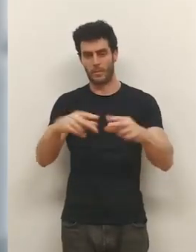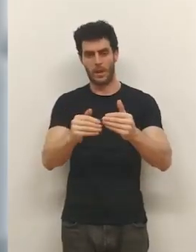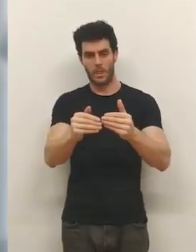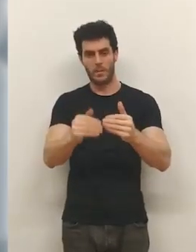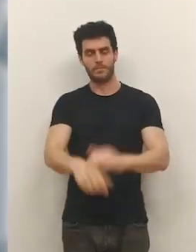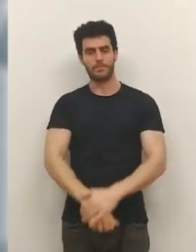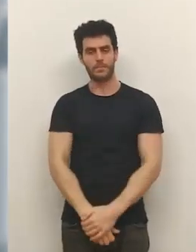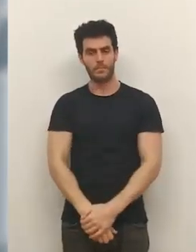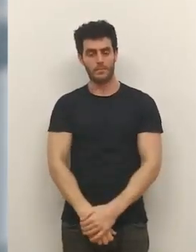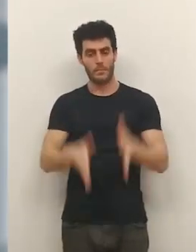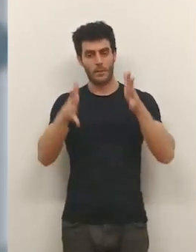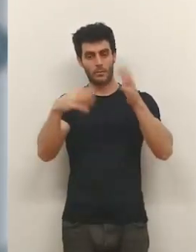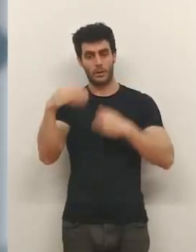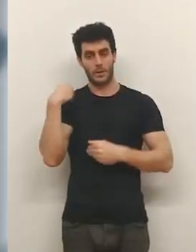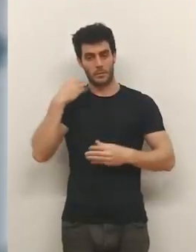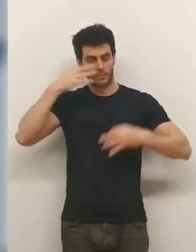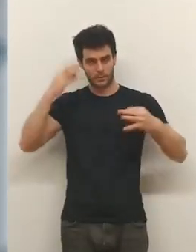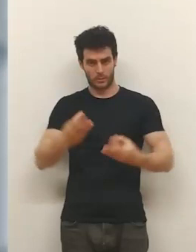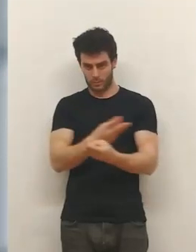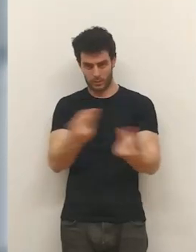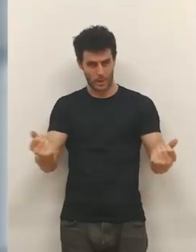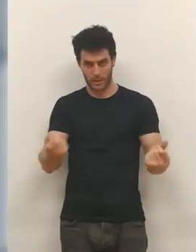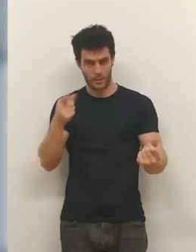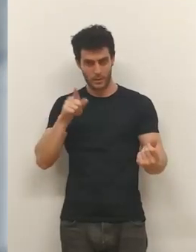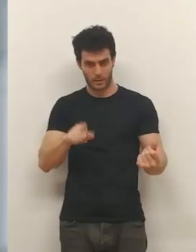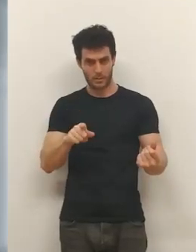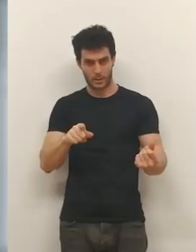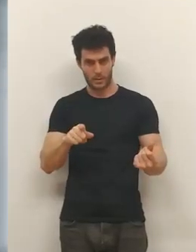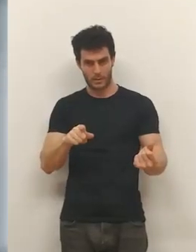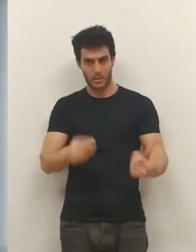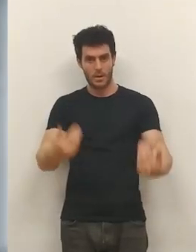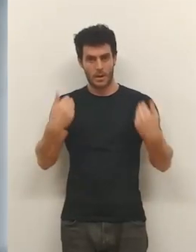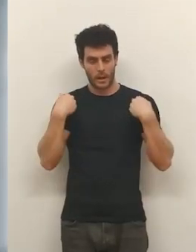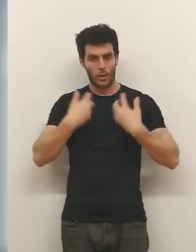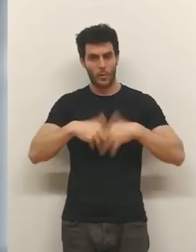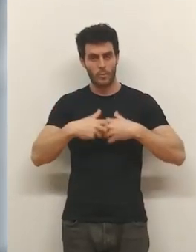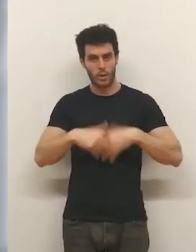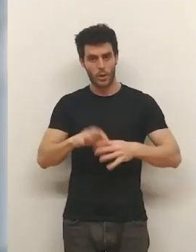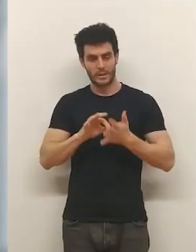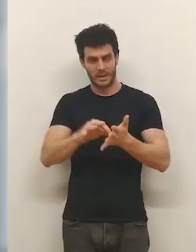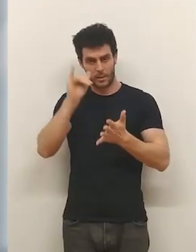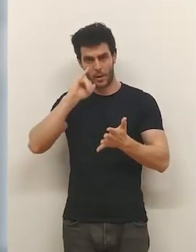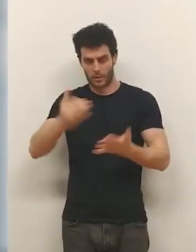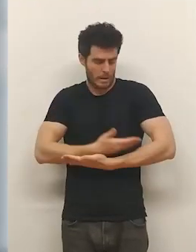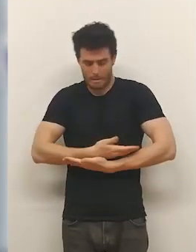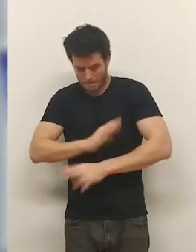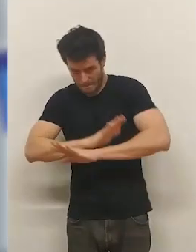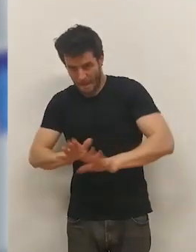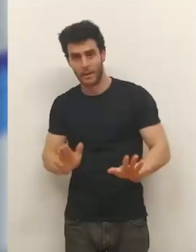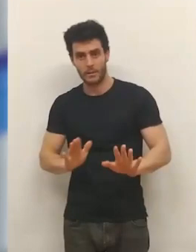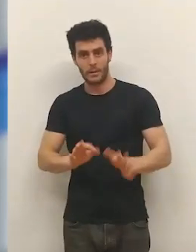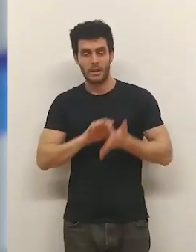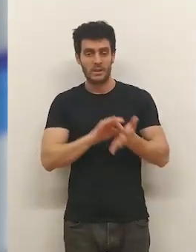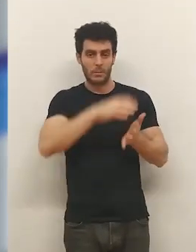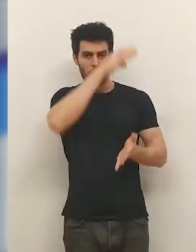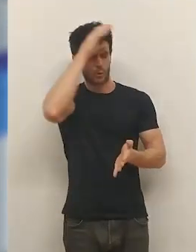contados. Esa consejería seguro desaparece... ...y también muchos de los cargos y funciones... ...que no están al servicio de los rejanos... ...sino al servicio de